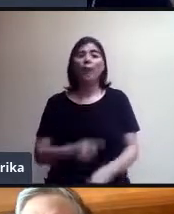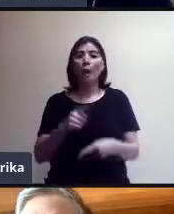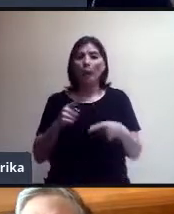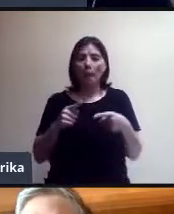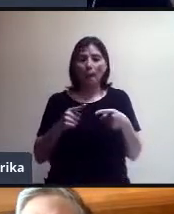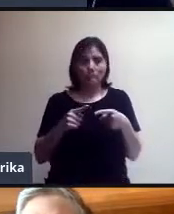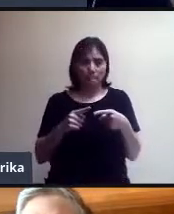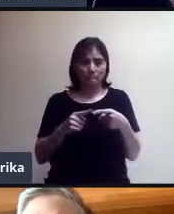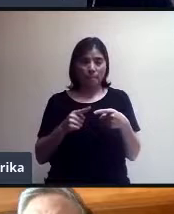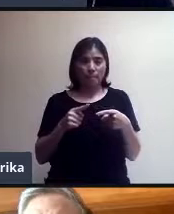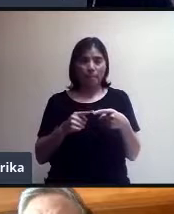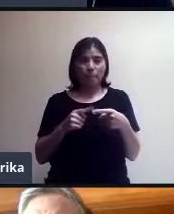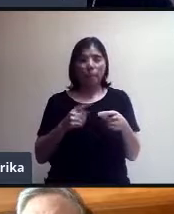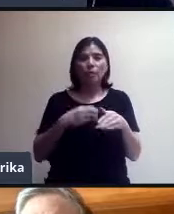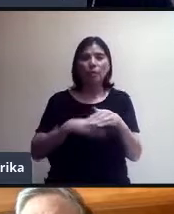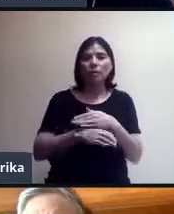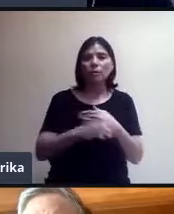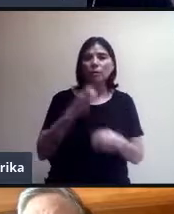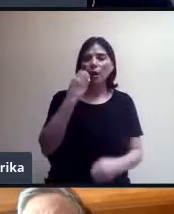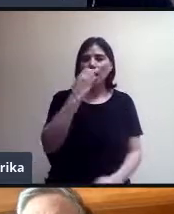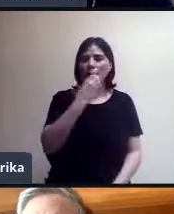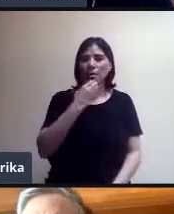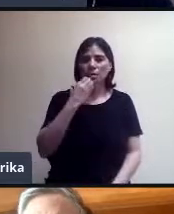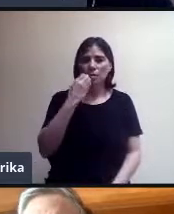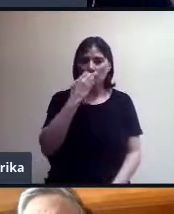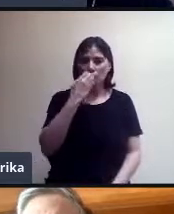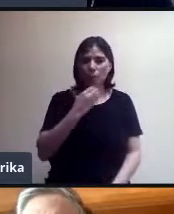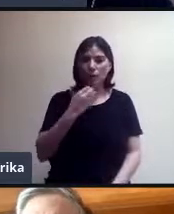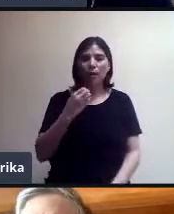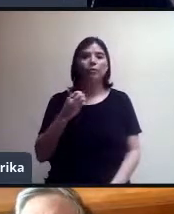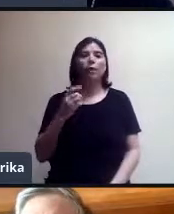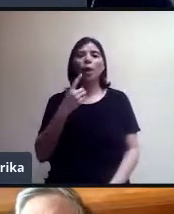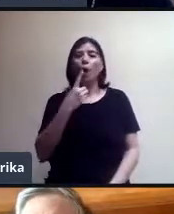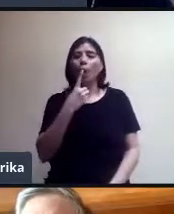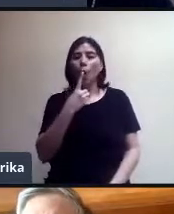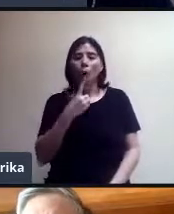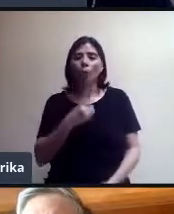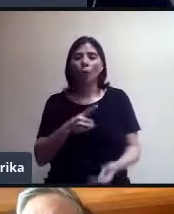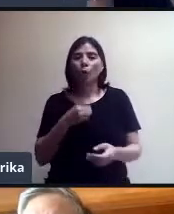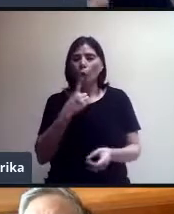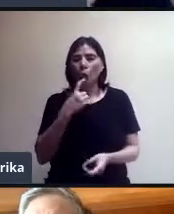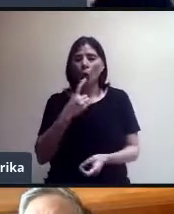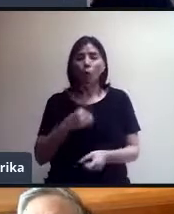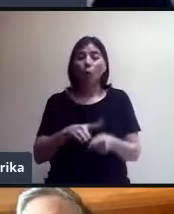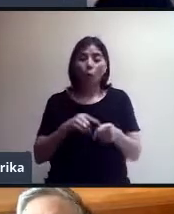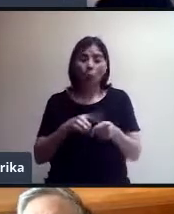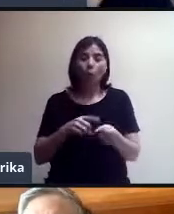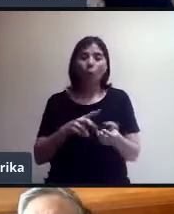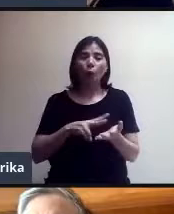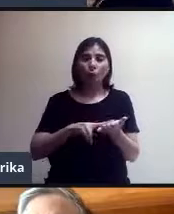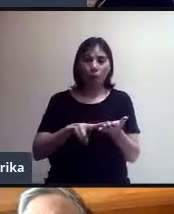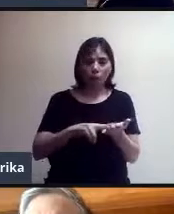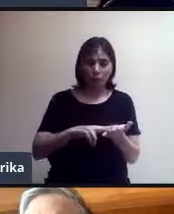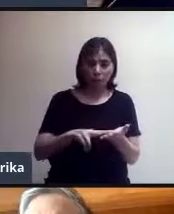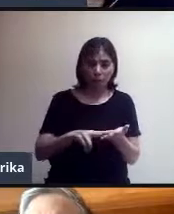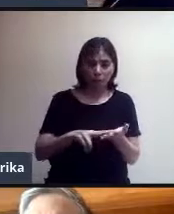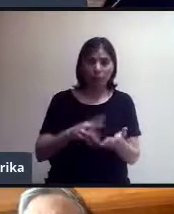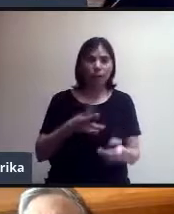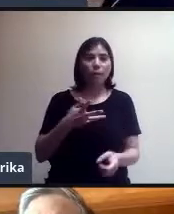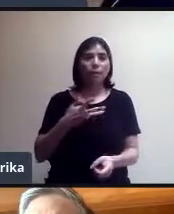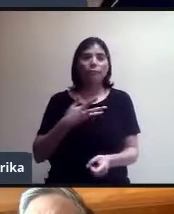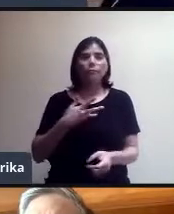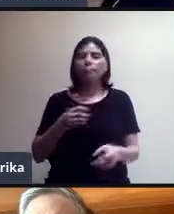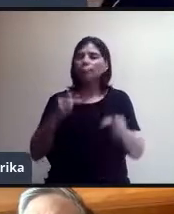haremos un regreso a clases si el semáforo no está en verde. ¿Esto qué significa? Que haya condiciones de